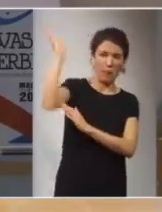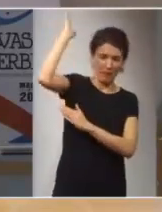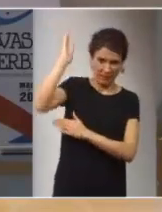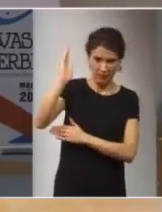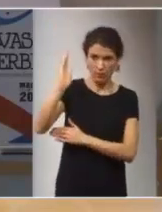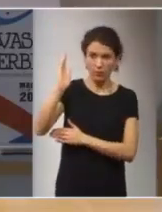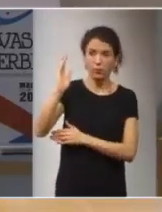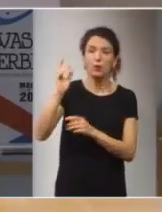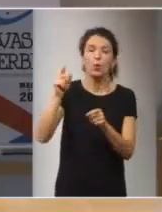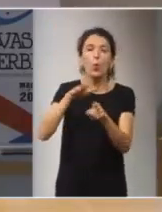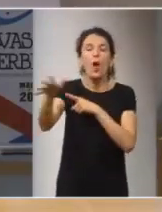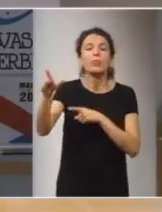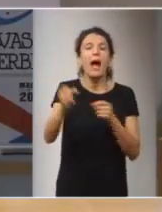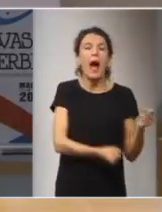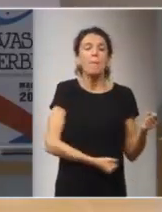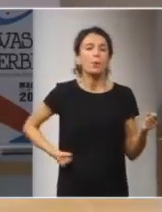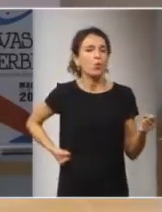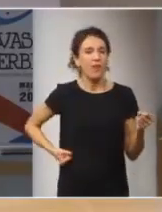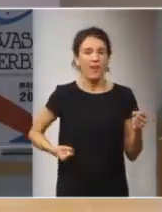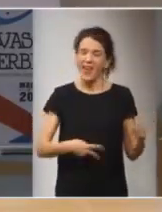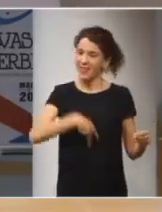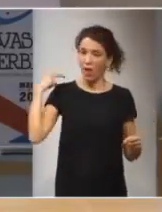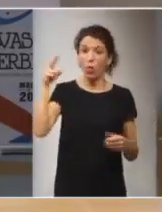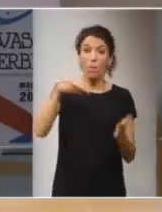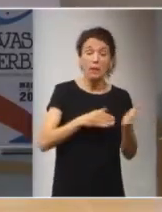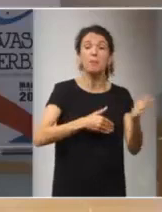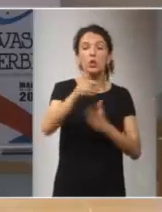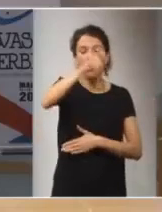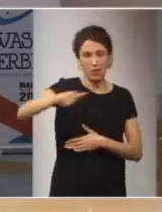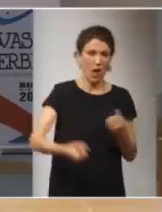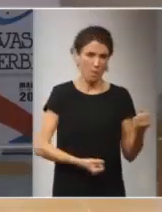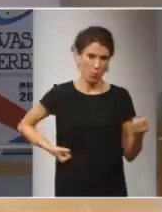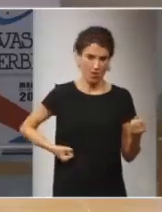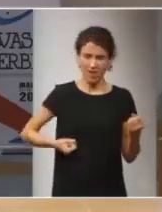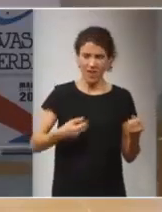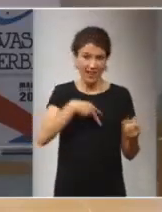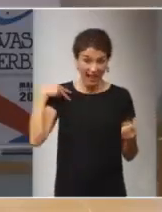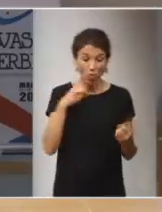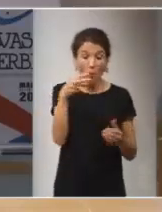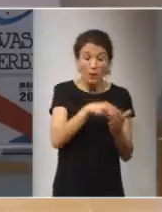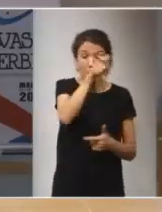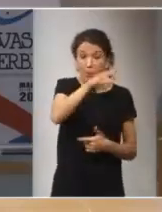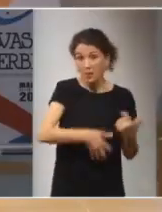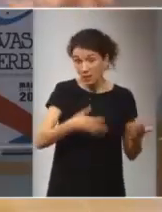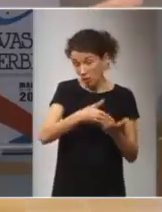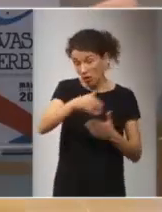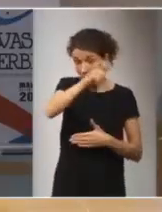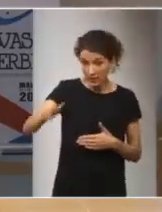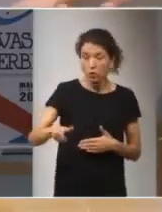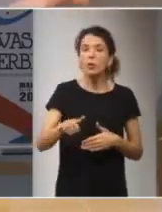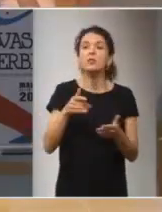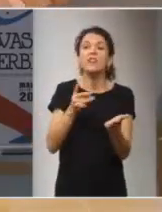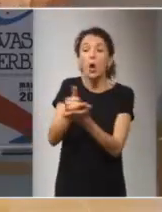generaría una hambruna global de 2 mil millones de personas y esas 2 mil millones de personas porque se afectan los